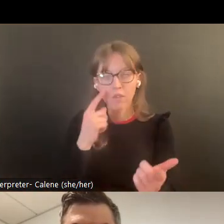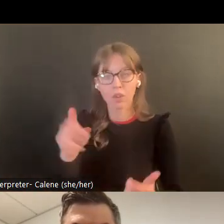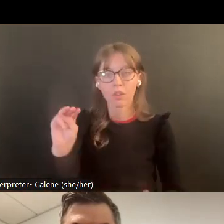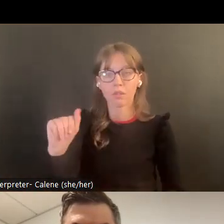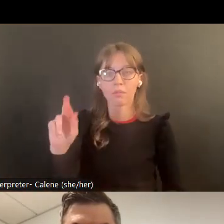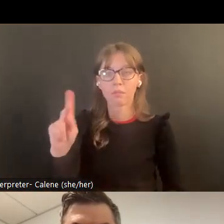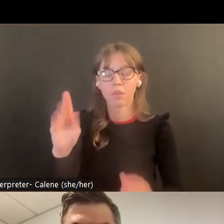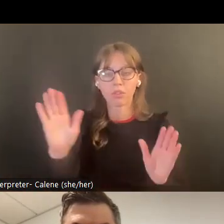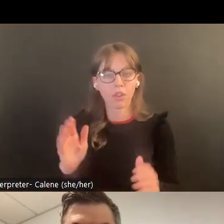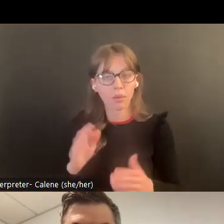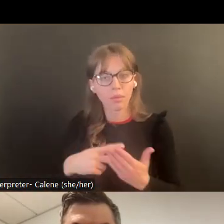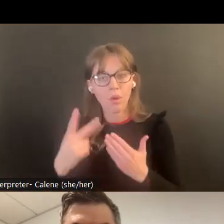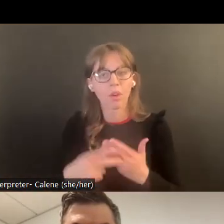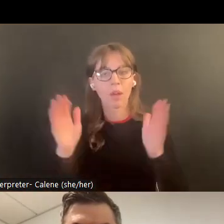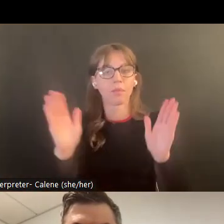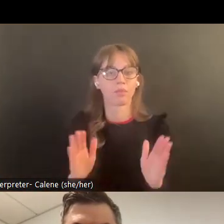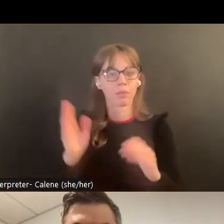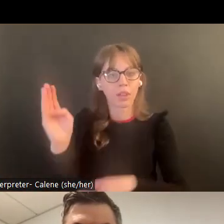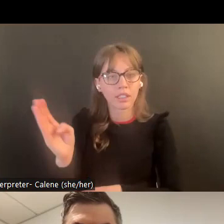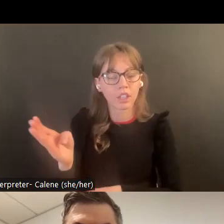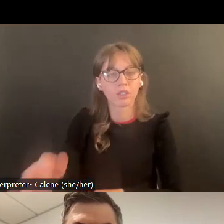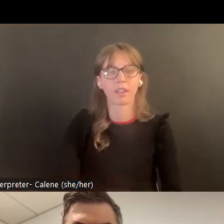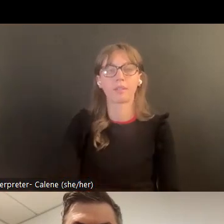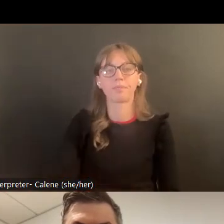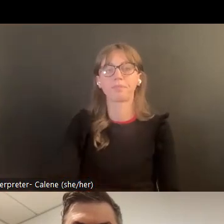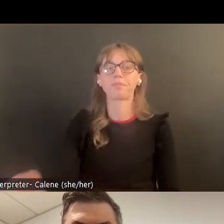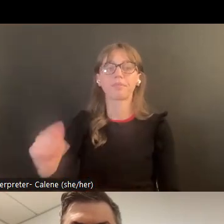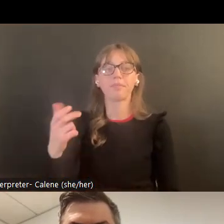muchos están dando este encomio para un buen programa y